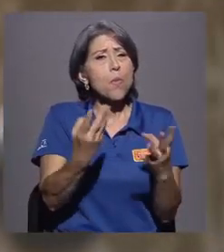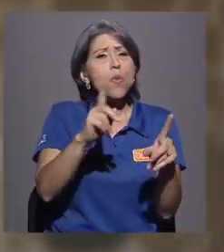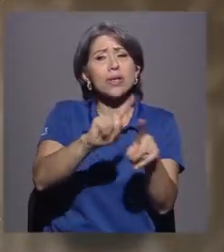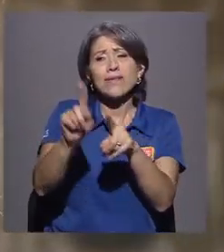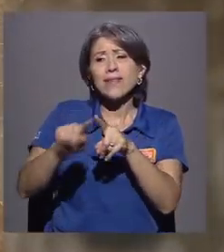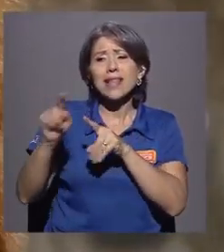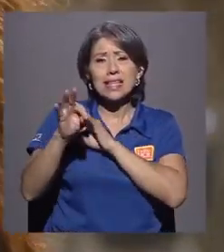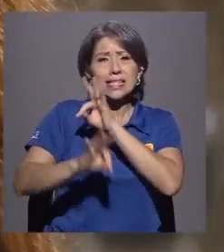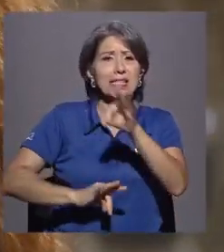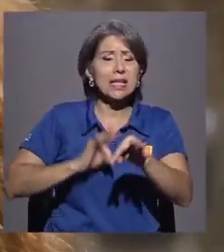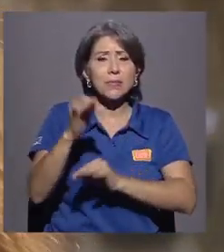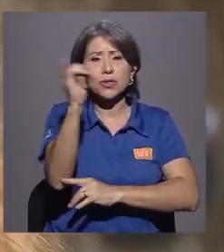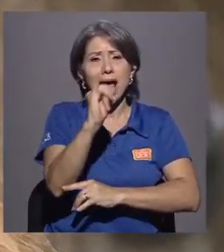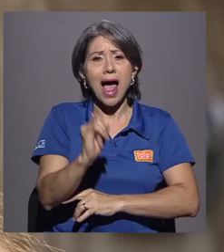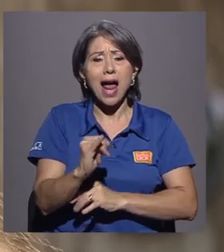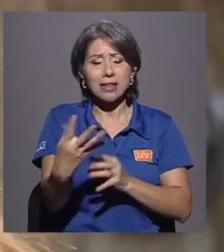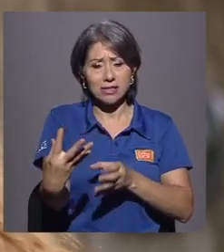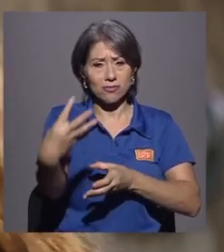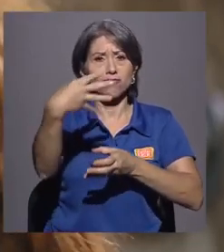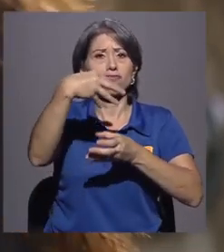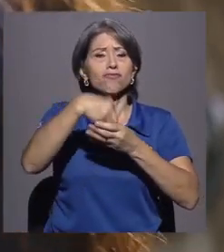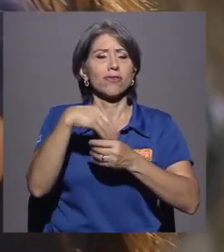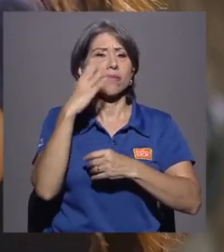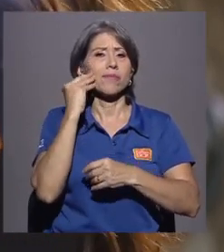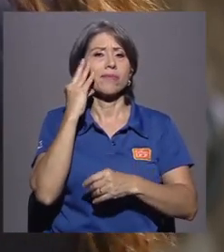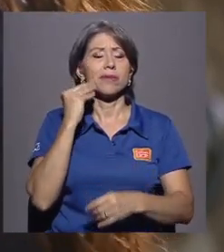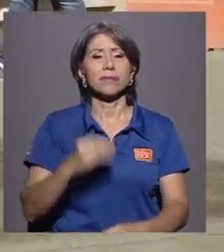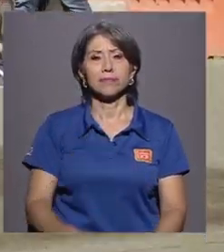múltiples géneros de las artes escénicas.